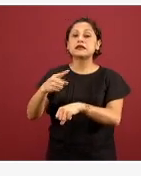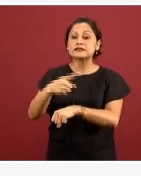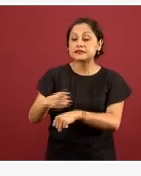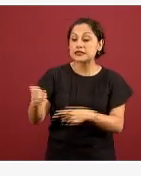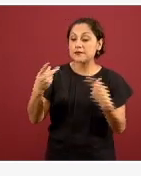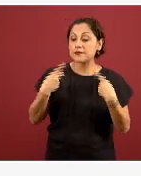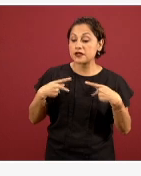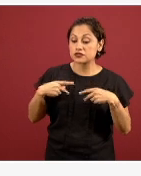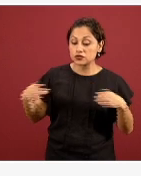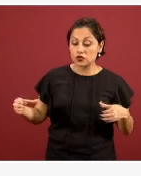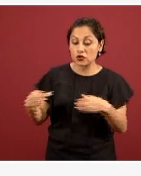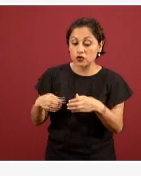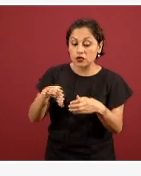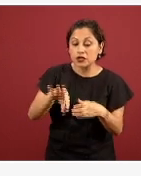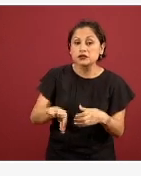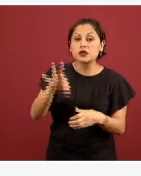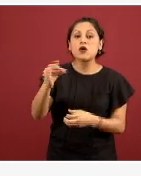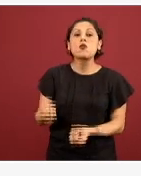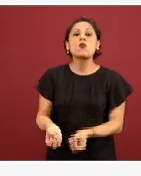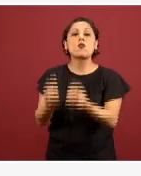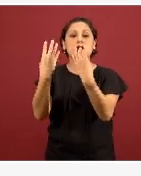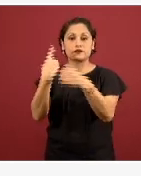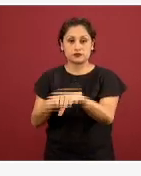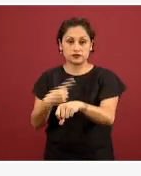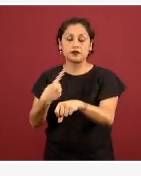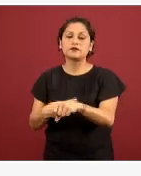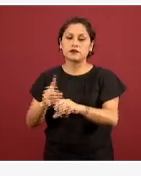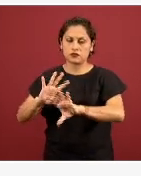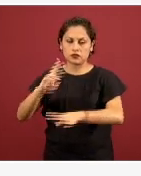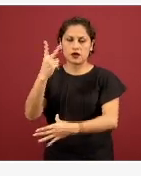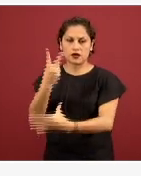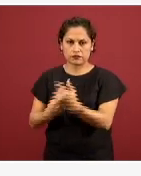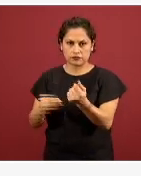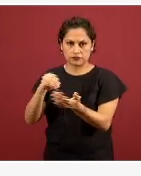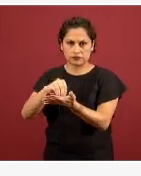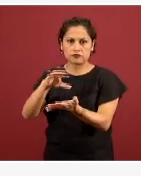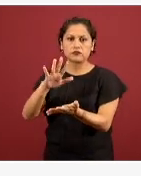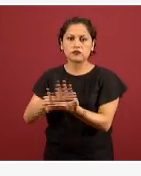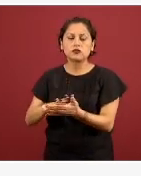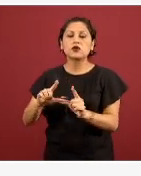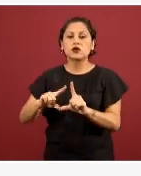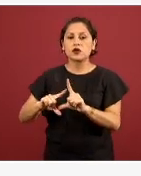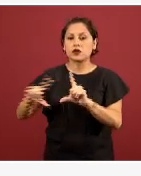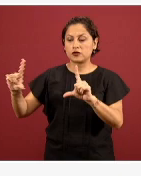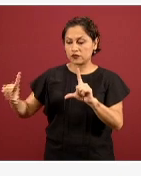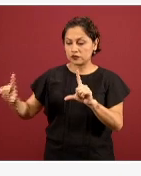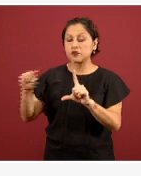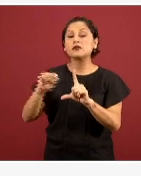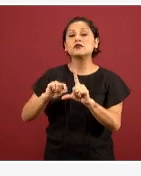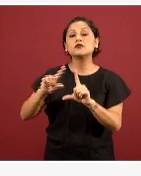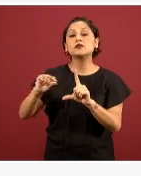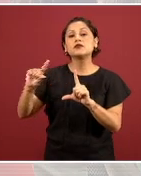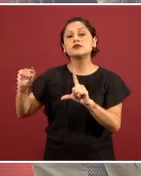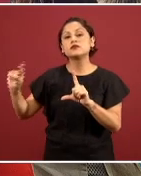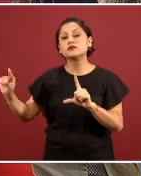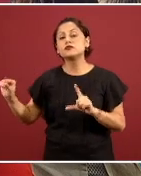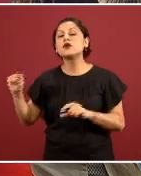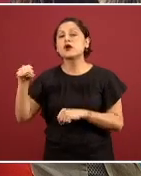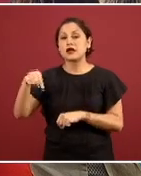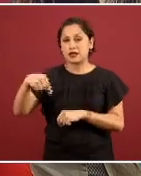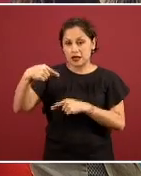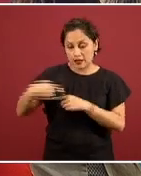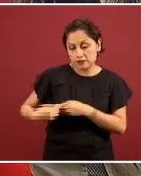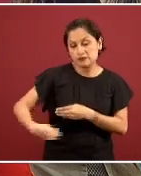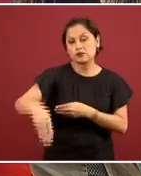ambos datos ya integrados en esta gráfica, por lo tanto es la que estaremos utilizando de aquí en adelante y